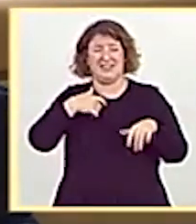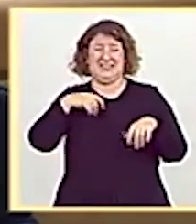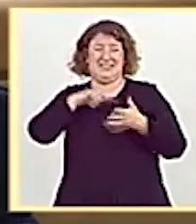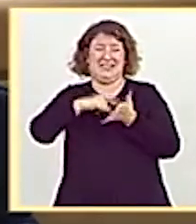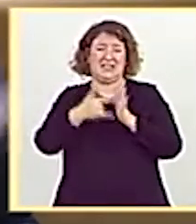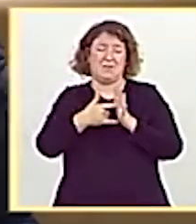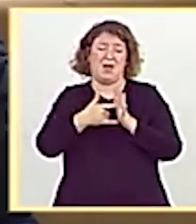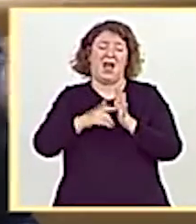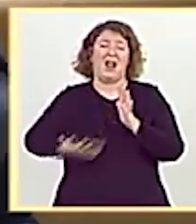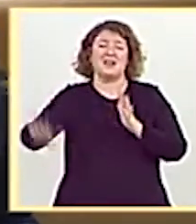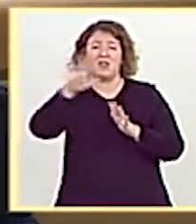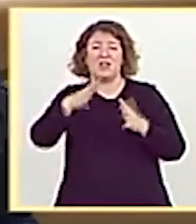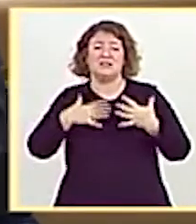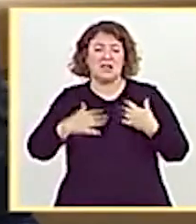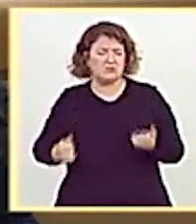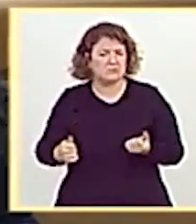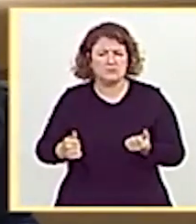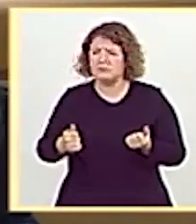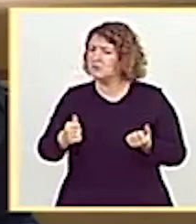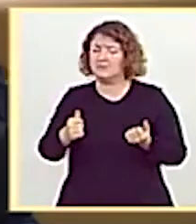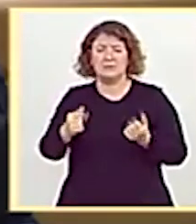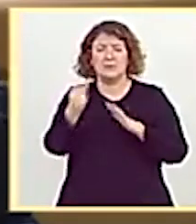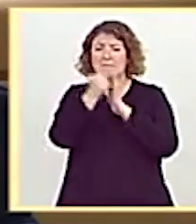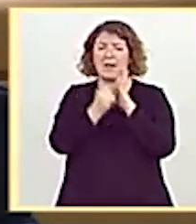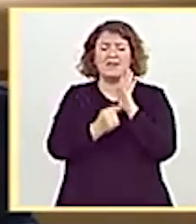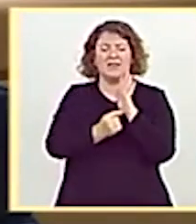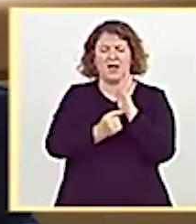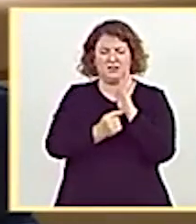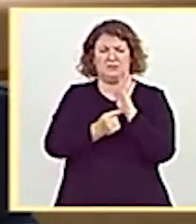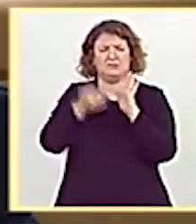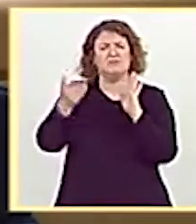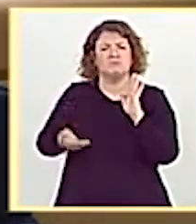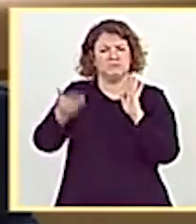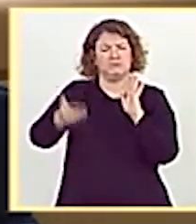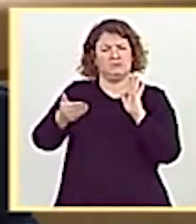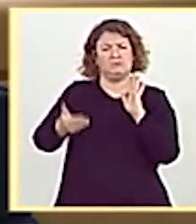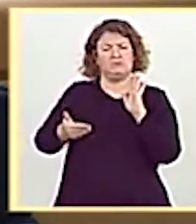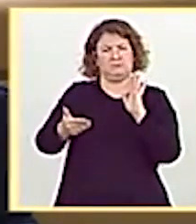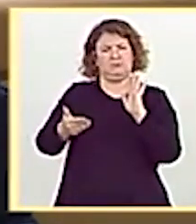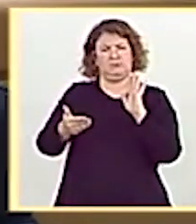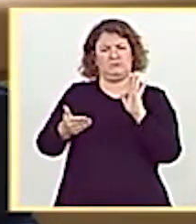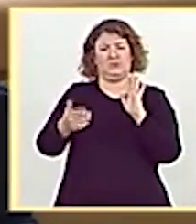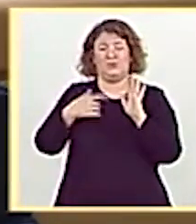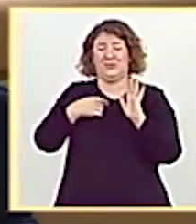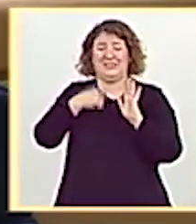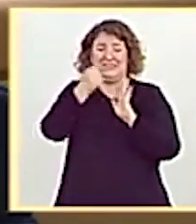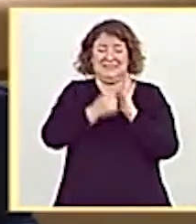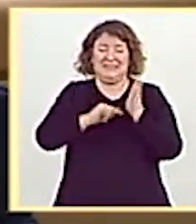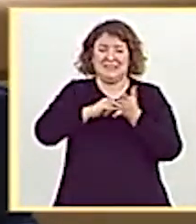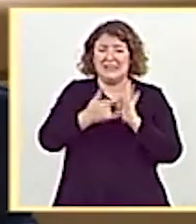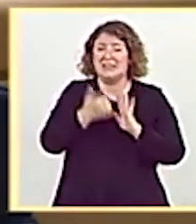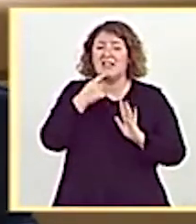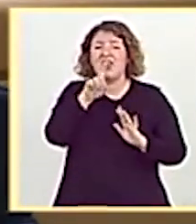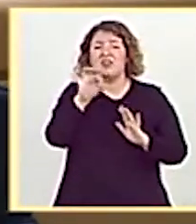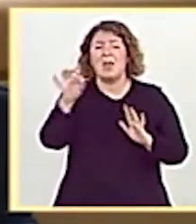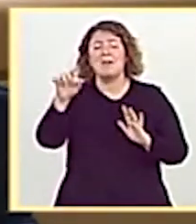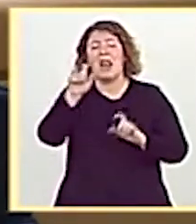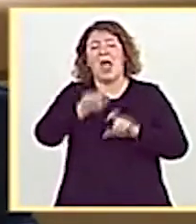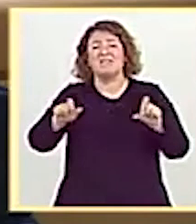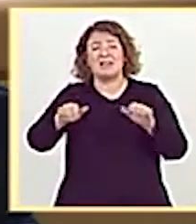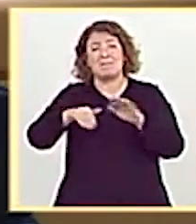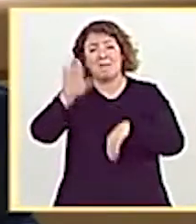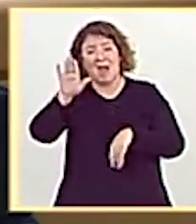adoptar medidas drásticas a partir de unos criterios técnicos en ciudades de más de 100.000 habitantes, con